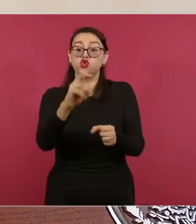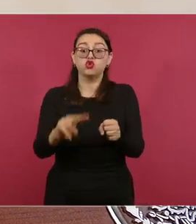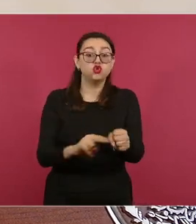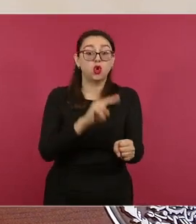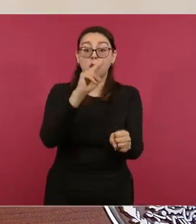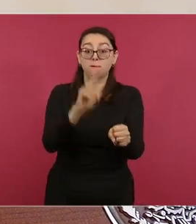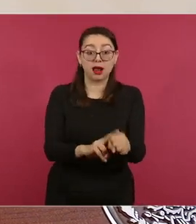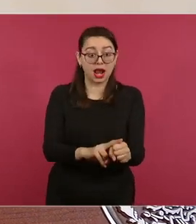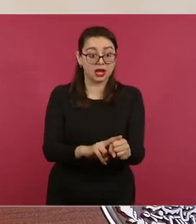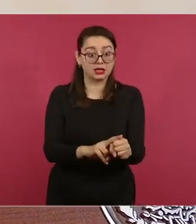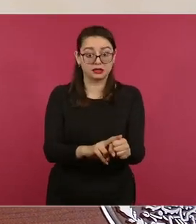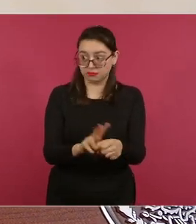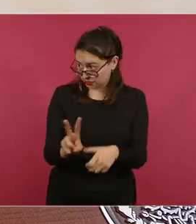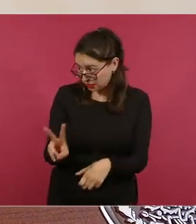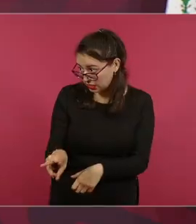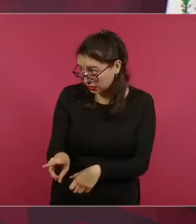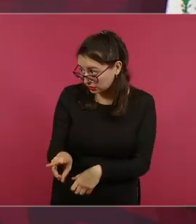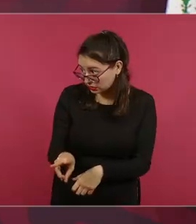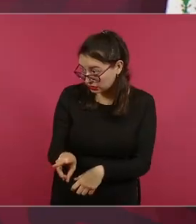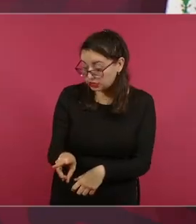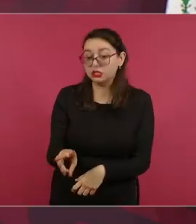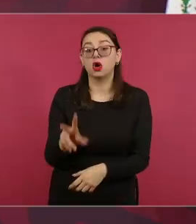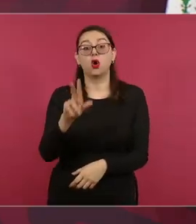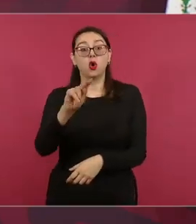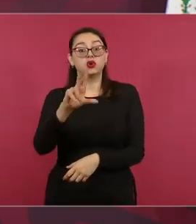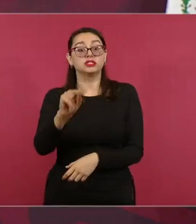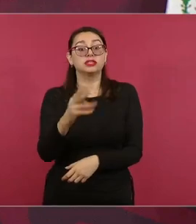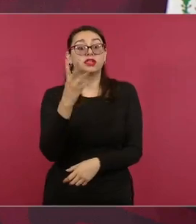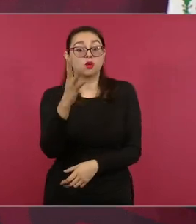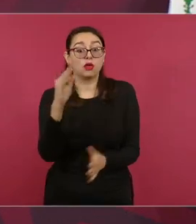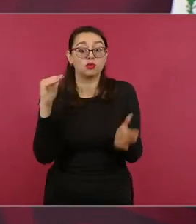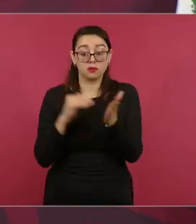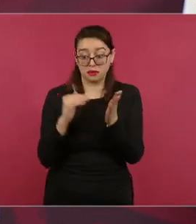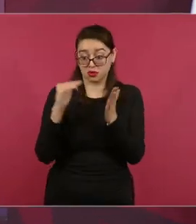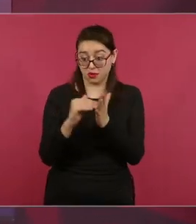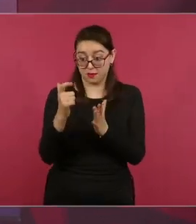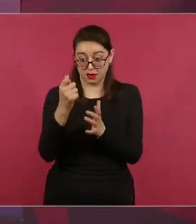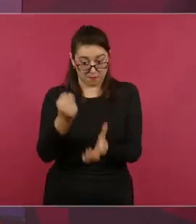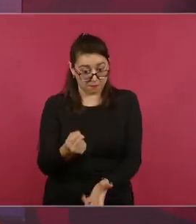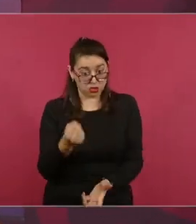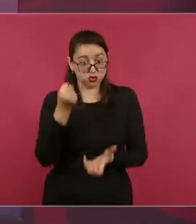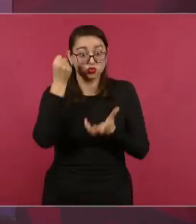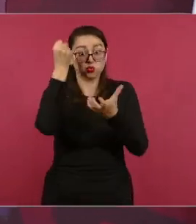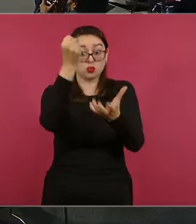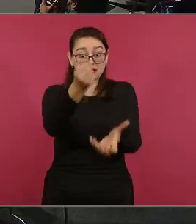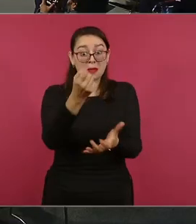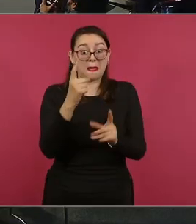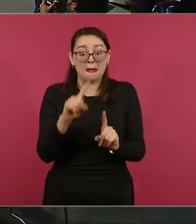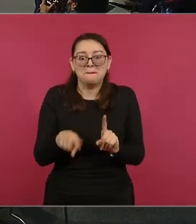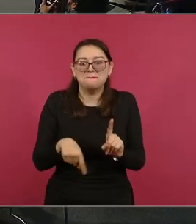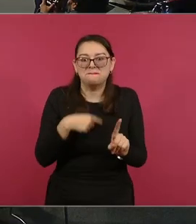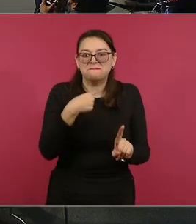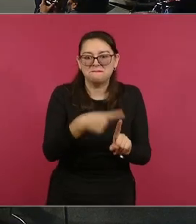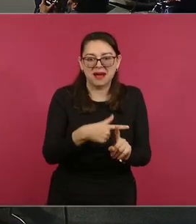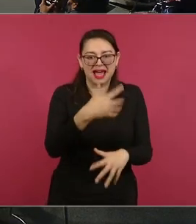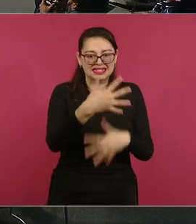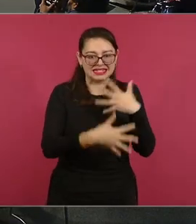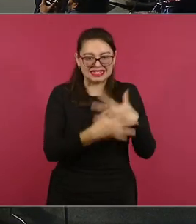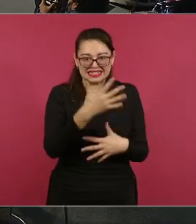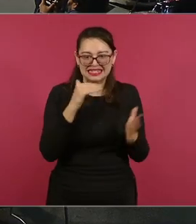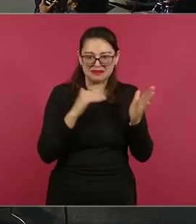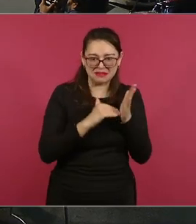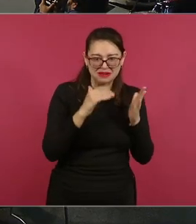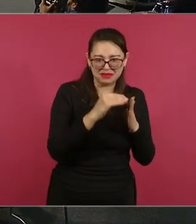Así es, ¿no? 84 mil. Entonces, que se le autorice su